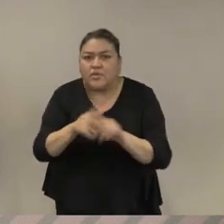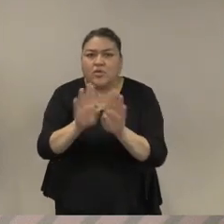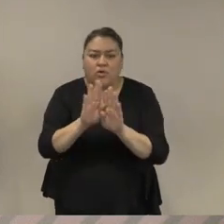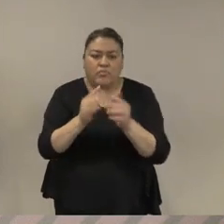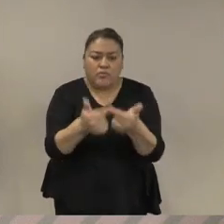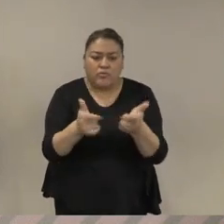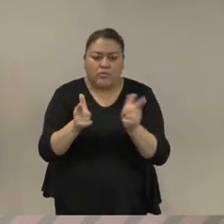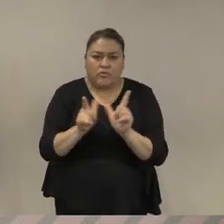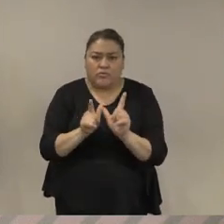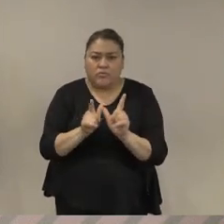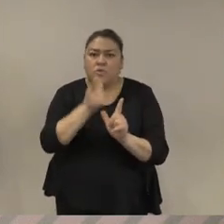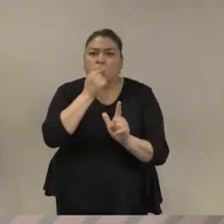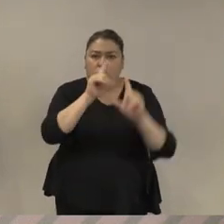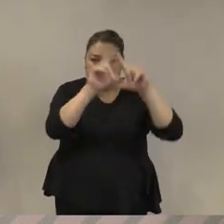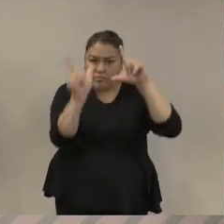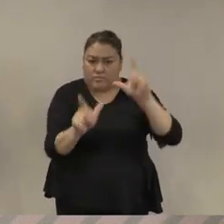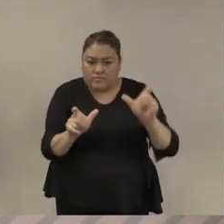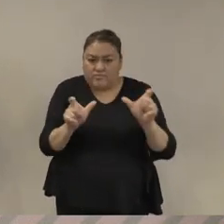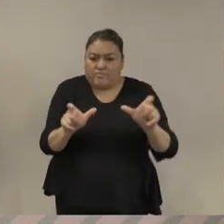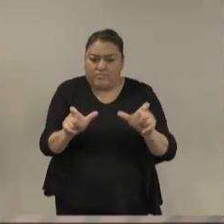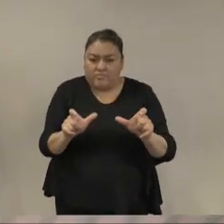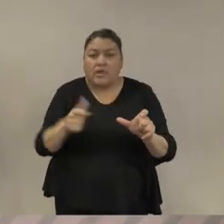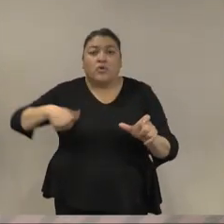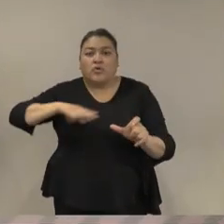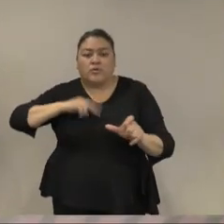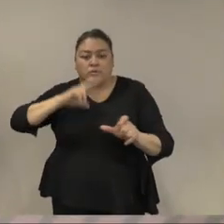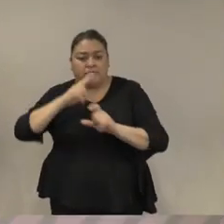Guardia Nacional entregándoles a ellos